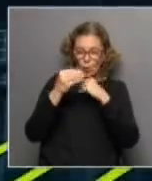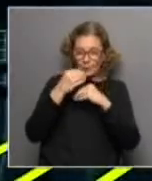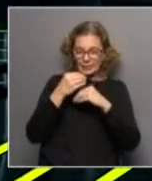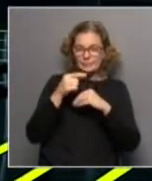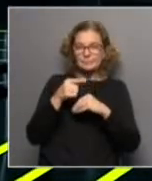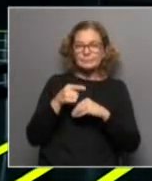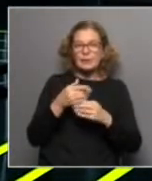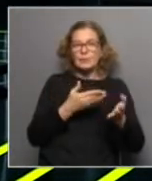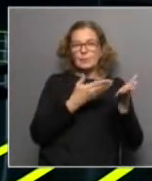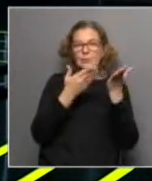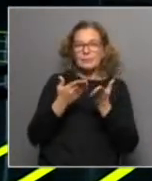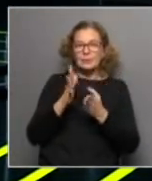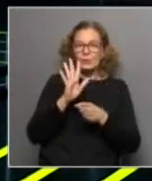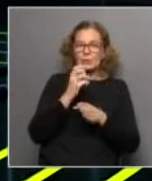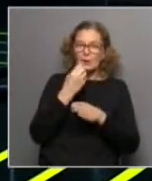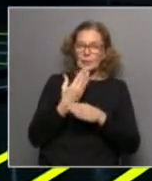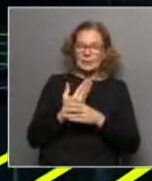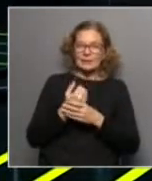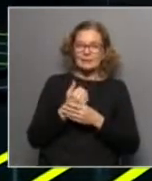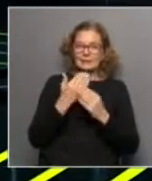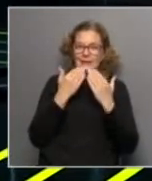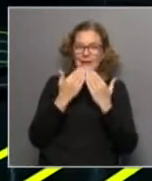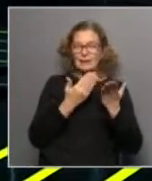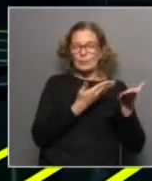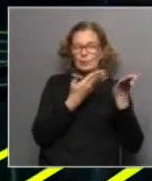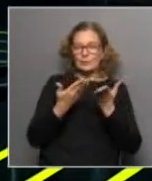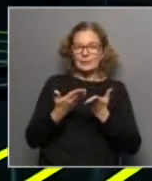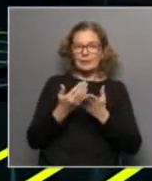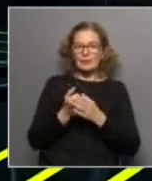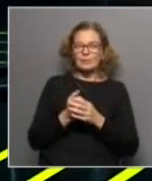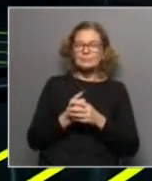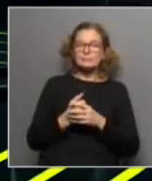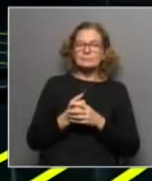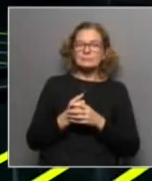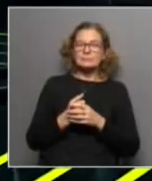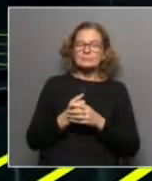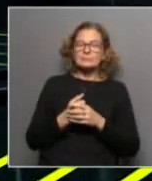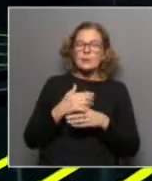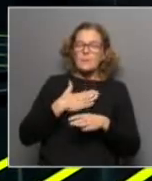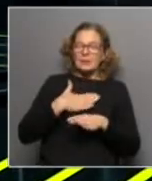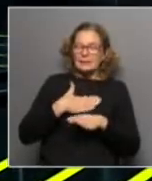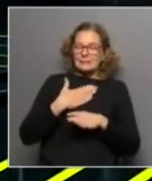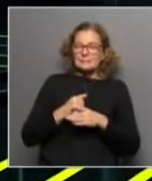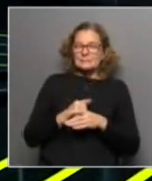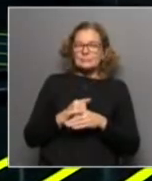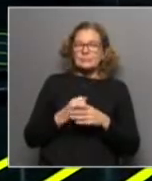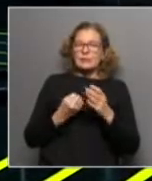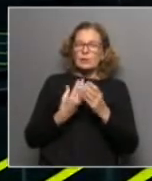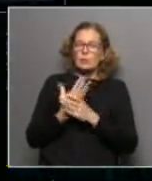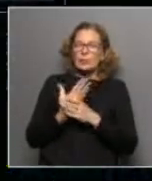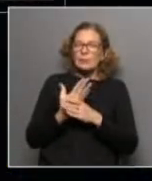bienvenida hola que tal como están gracias por recibirme una vez más pero por favor un placer las nuevas